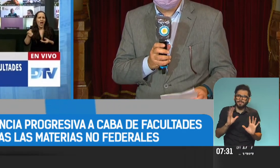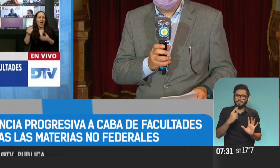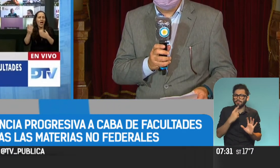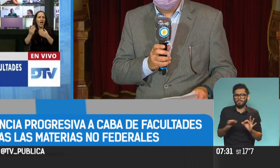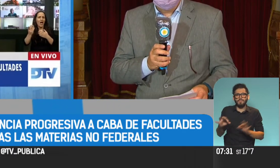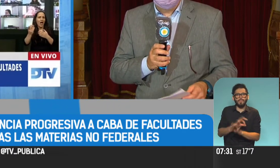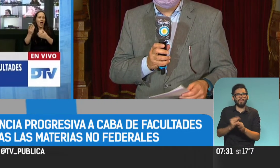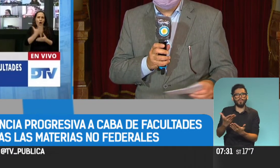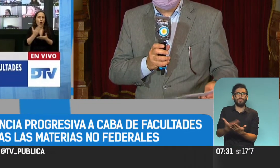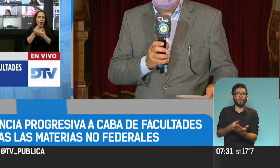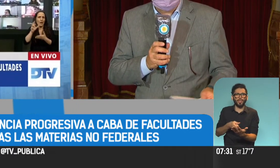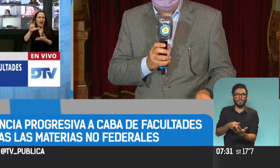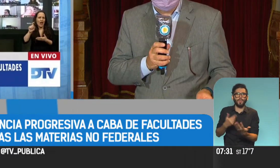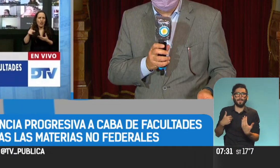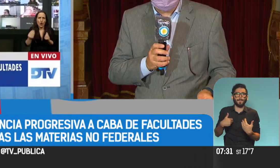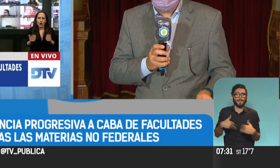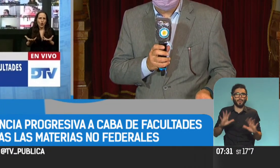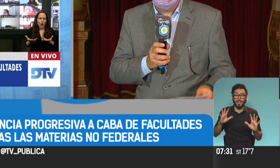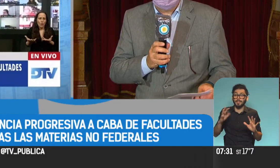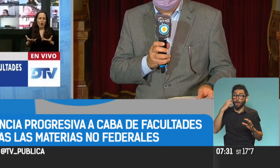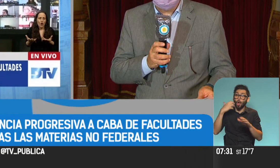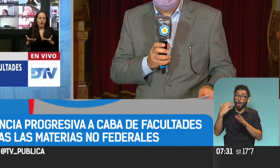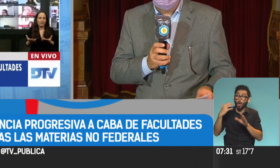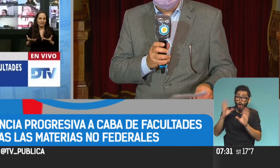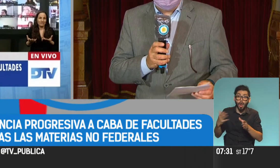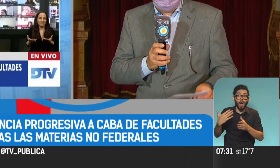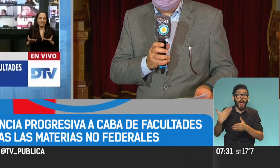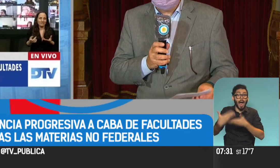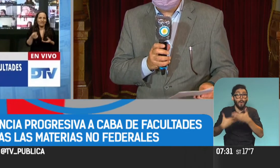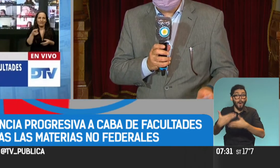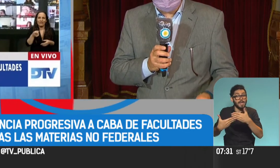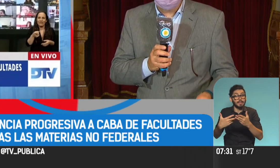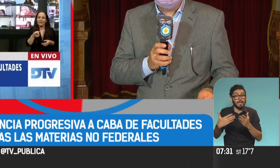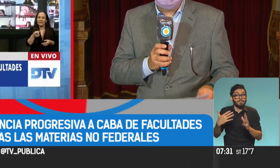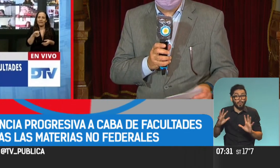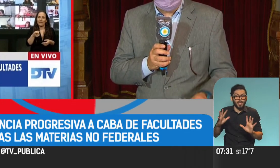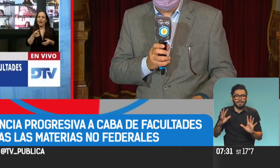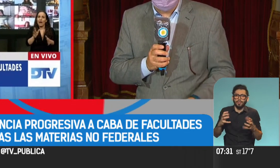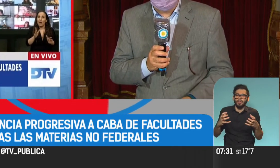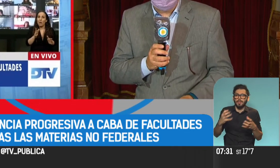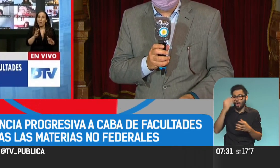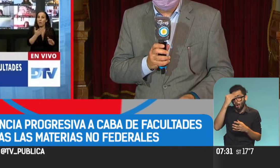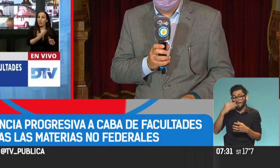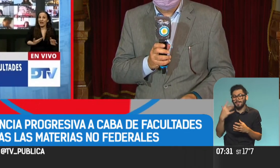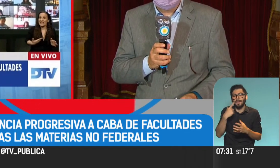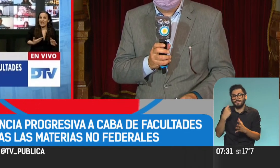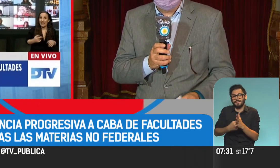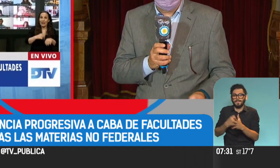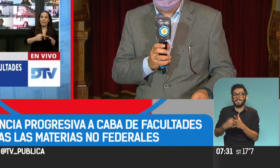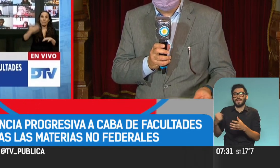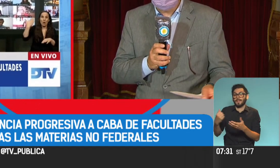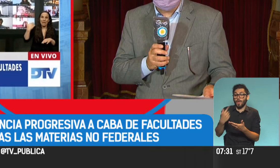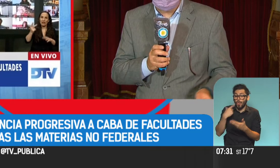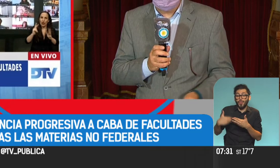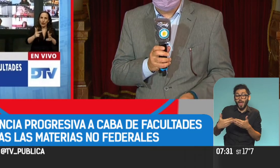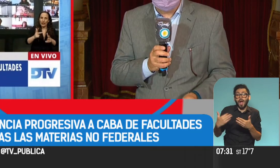puede llegar a avanzar en el Congreso, el oficialismo espera y cuenta aprobarlo a lo largo de la